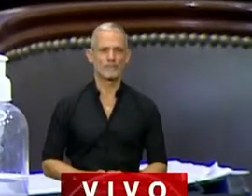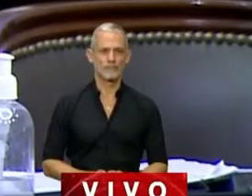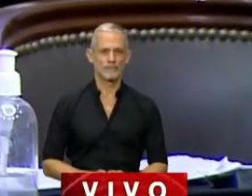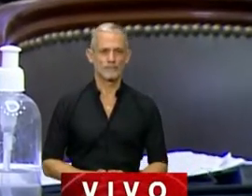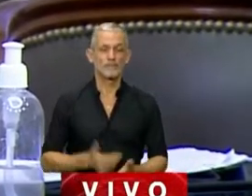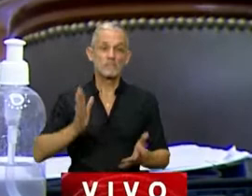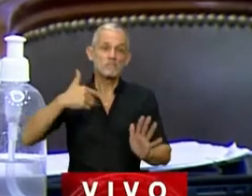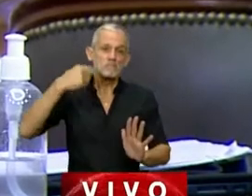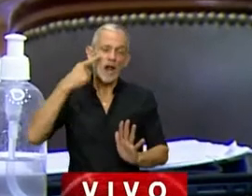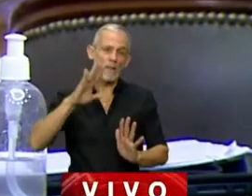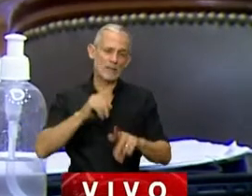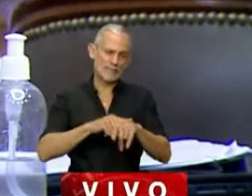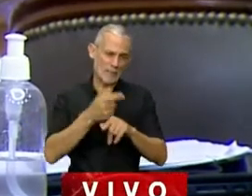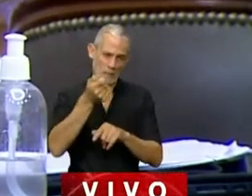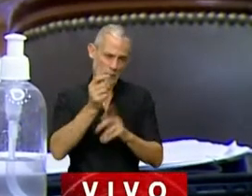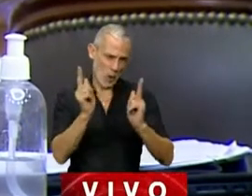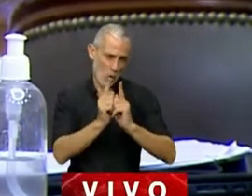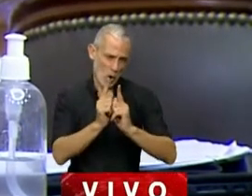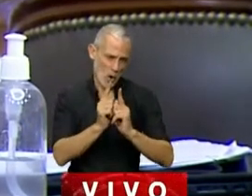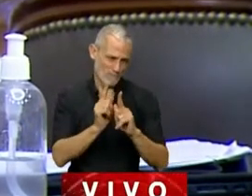Voy a tratar en estos pocos minutos